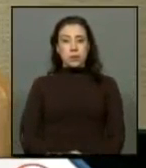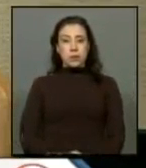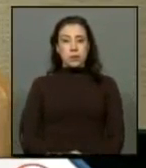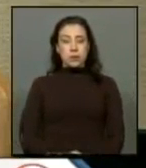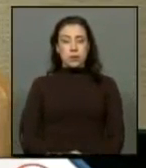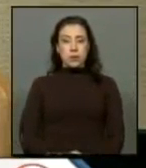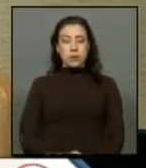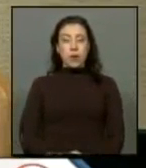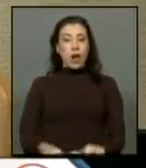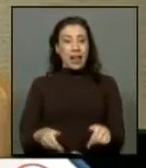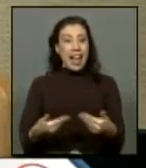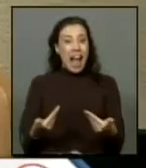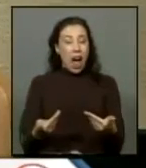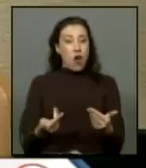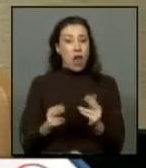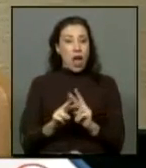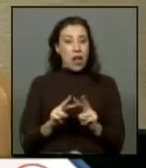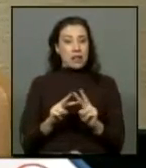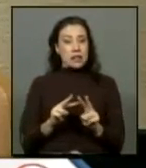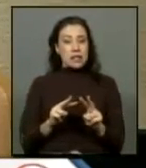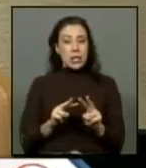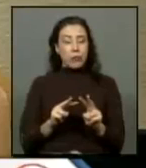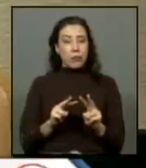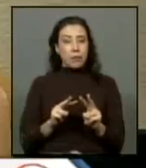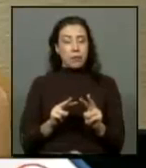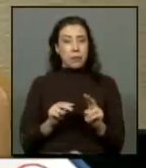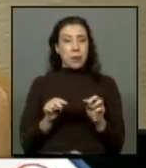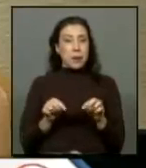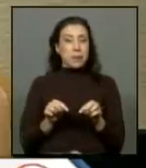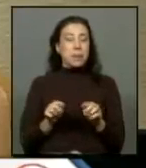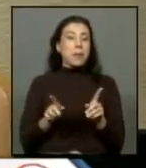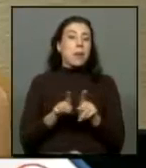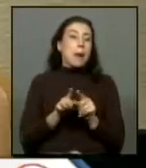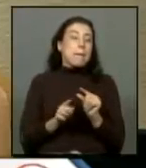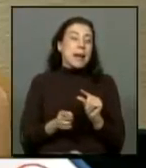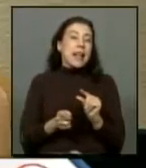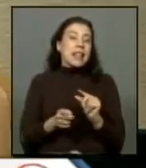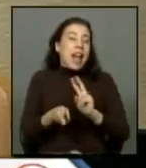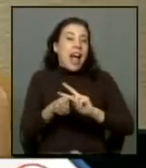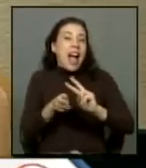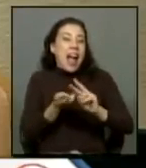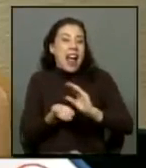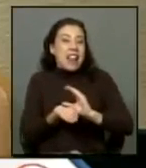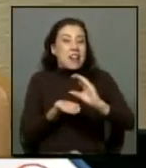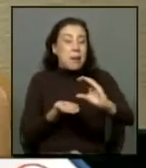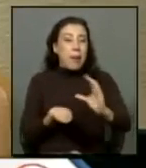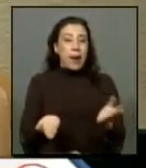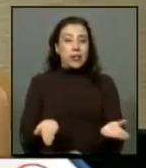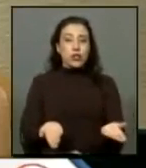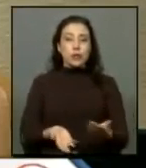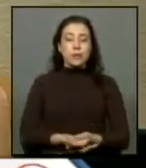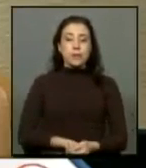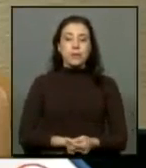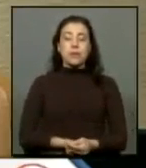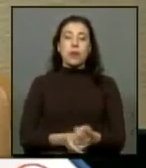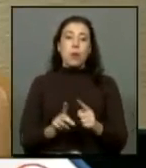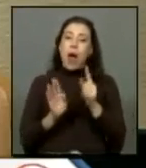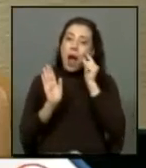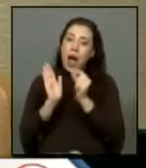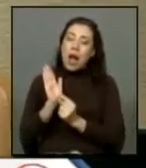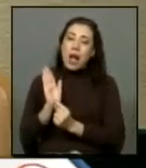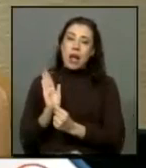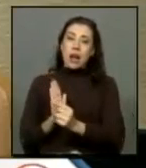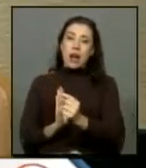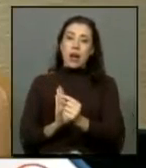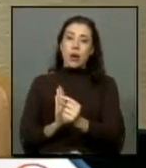lo que hoy día se hace en esta pequeña reparación insisto es un reconocimiento